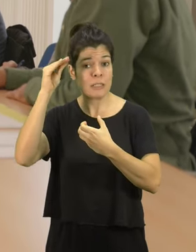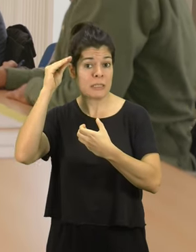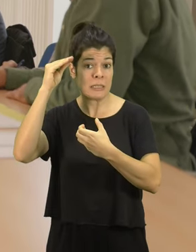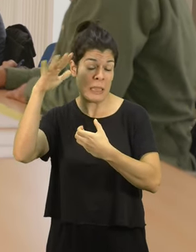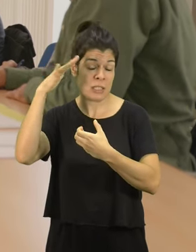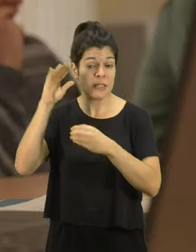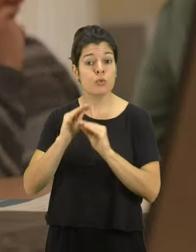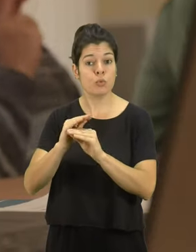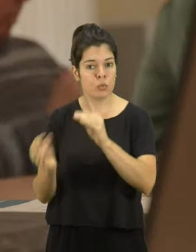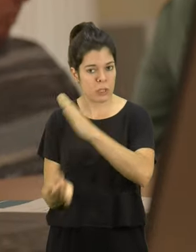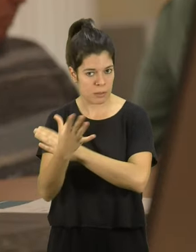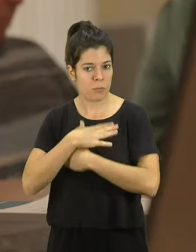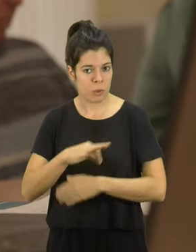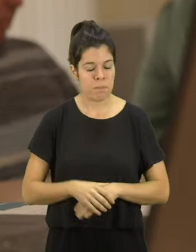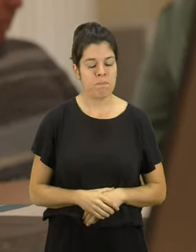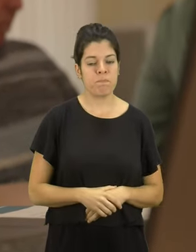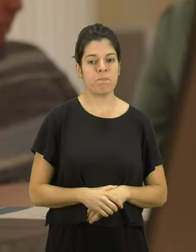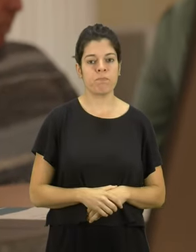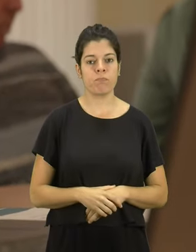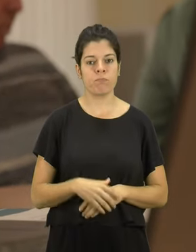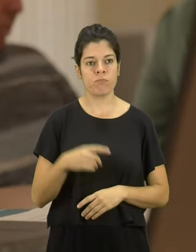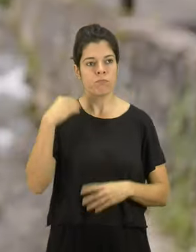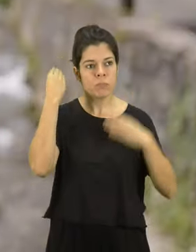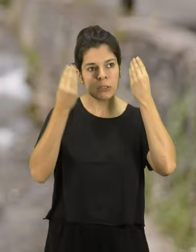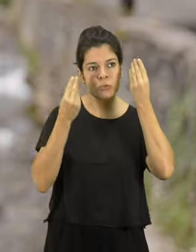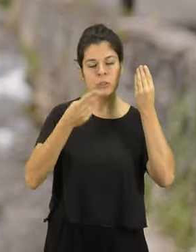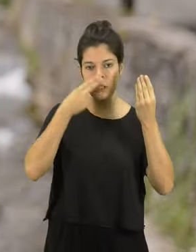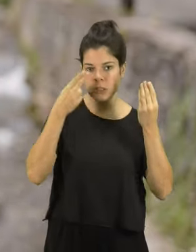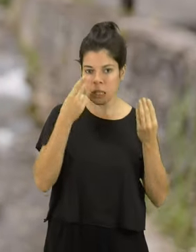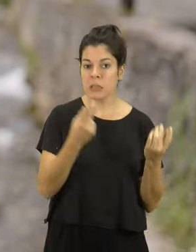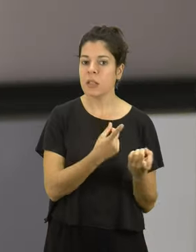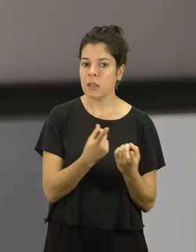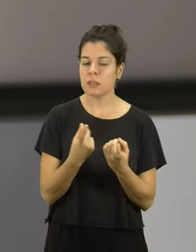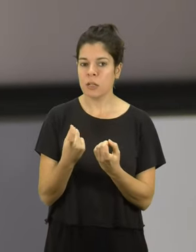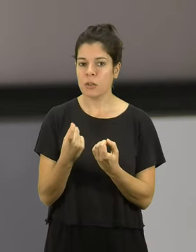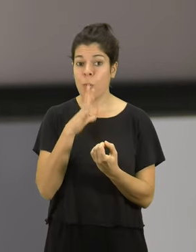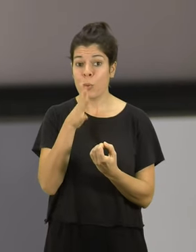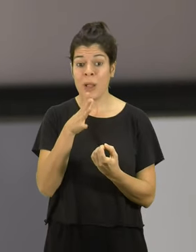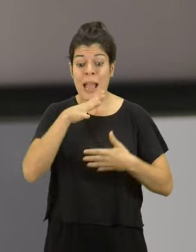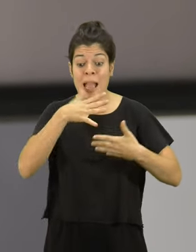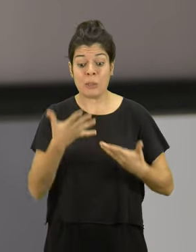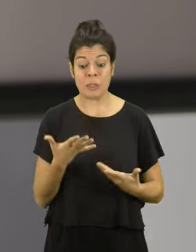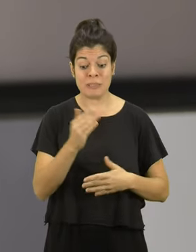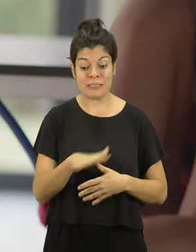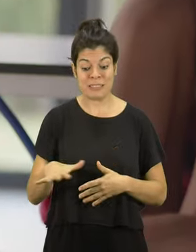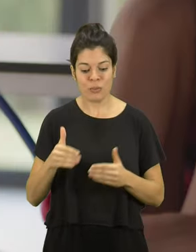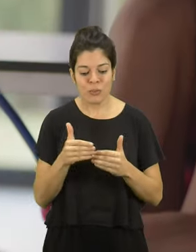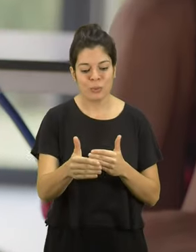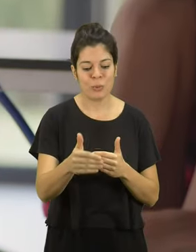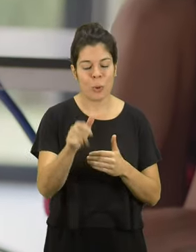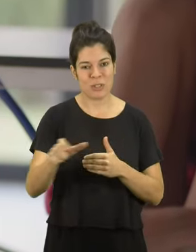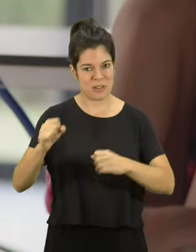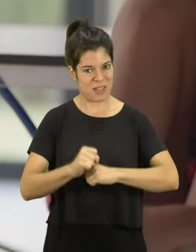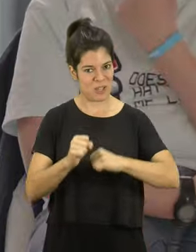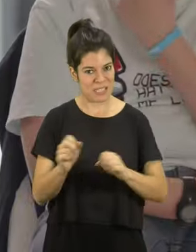infantil y adolescente. Iruitzan zeitz, interesgarria eta beharrezkoa sortuko txugulako